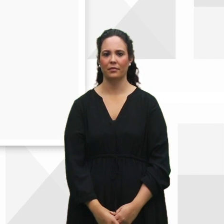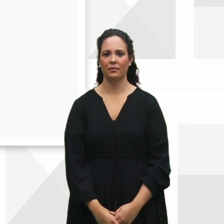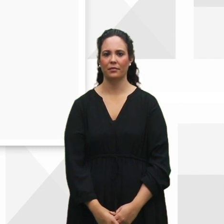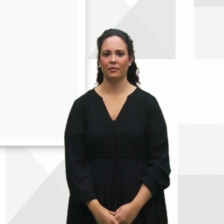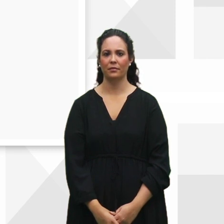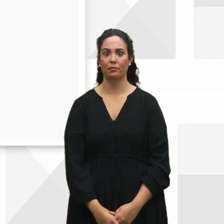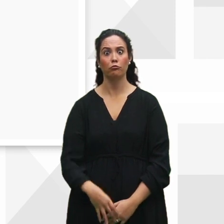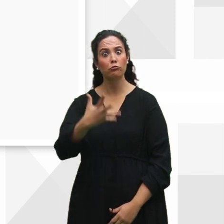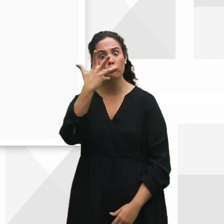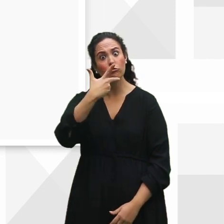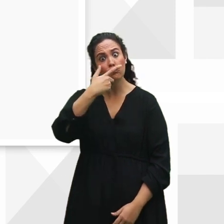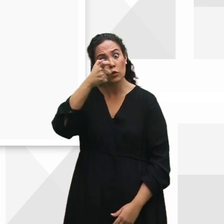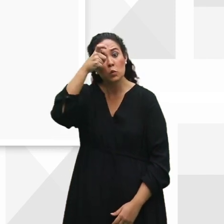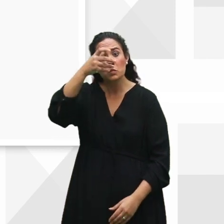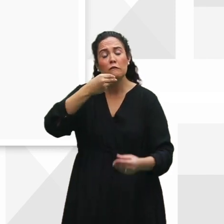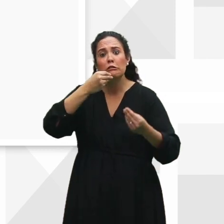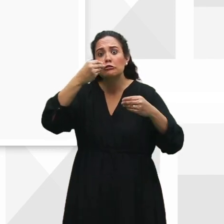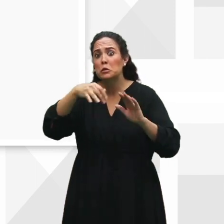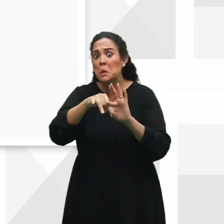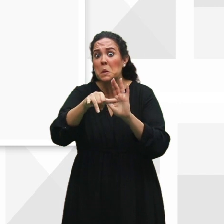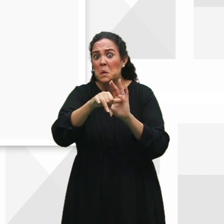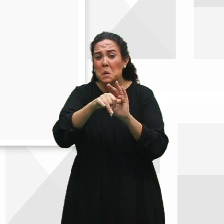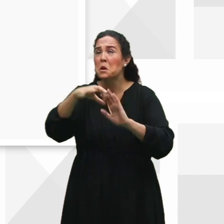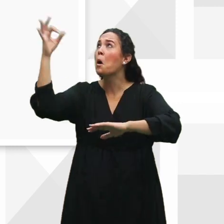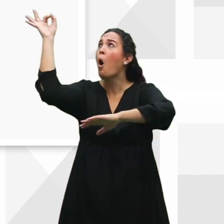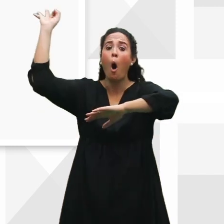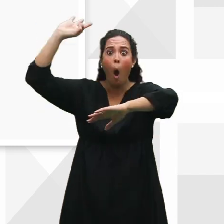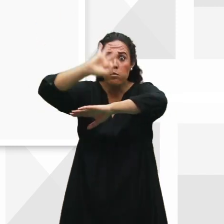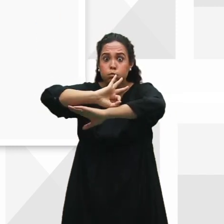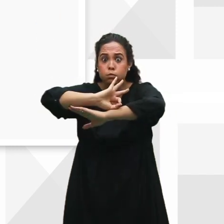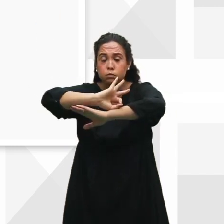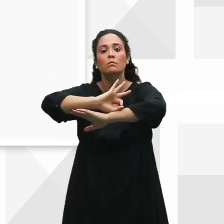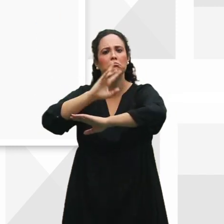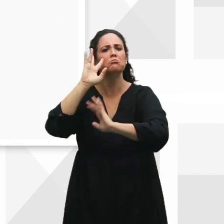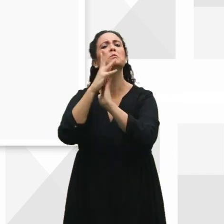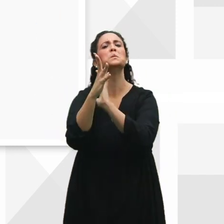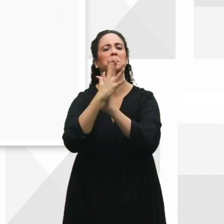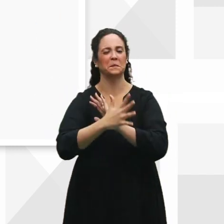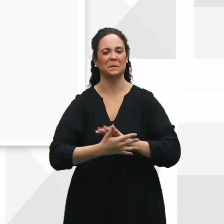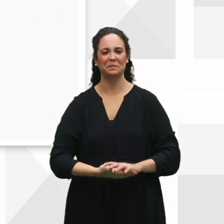¿Conocéis lo que pasó en un pueblo cercano en el que cayó un meteorito? Vamos a verlo.